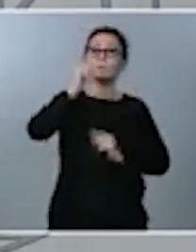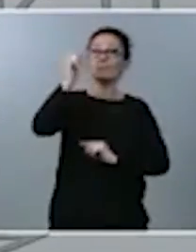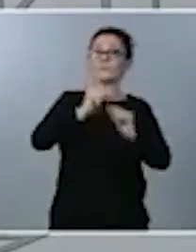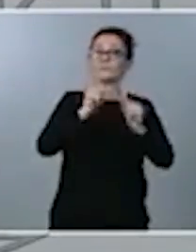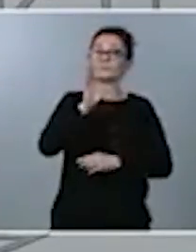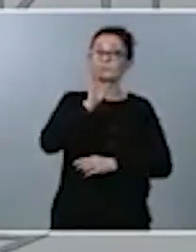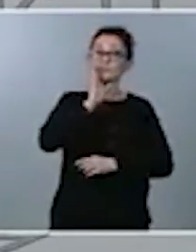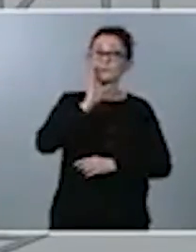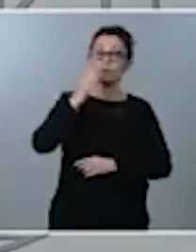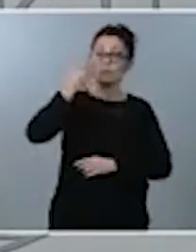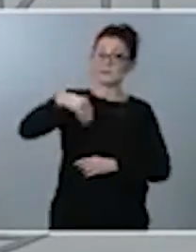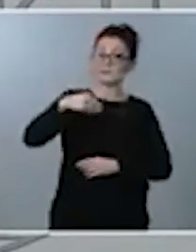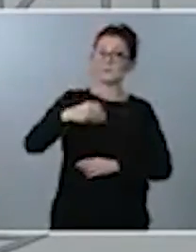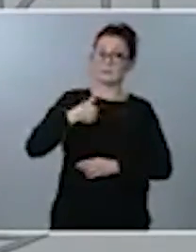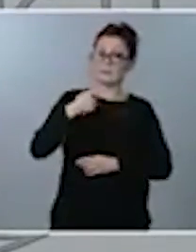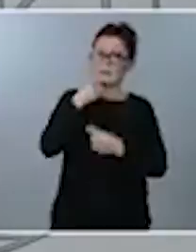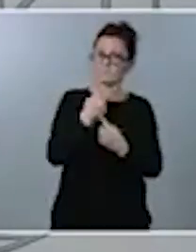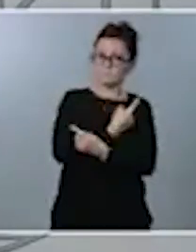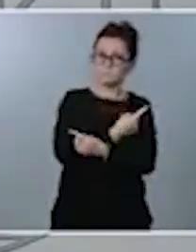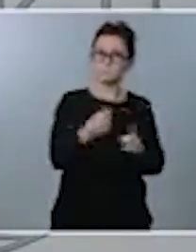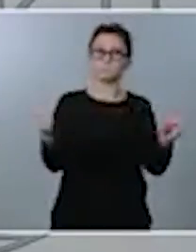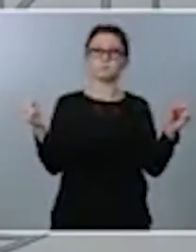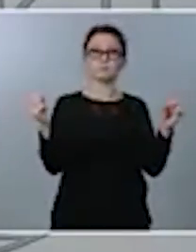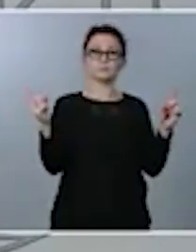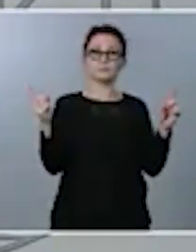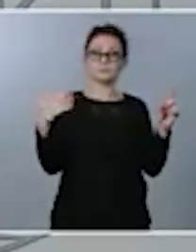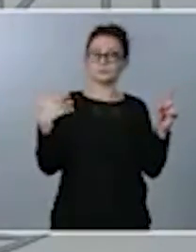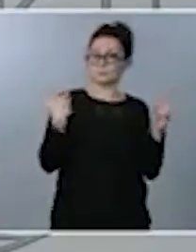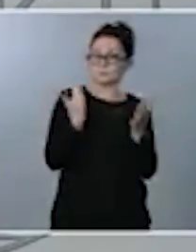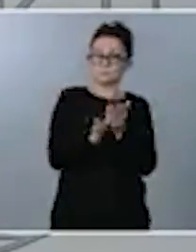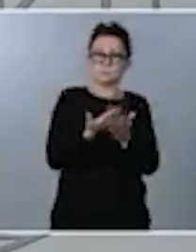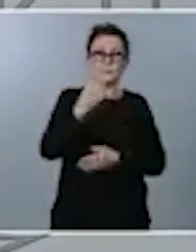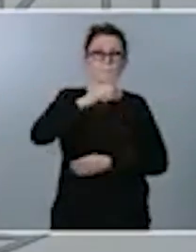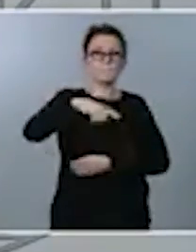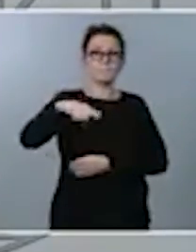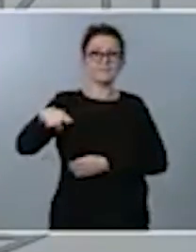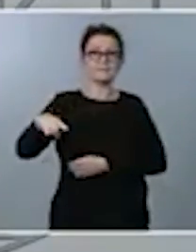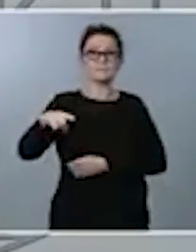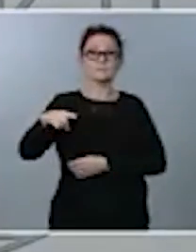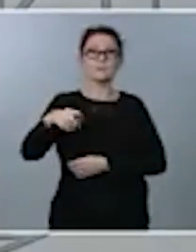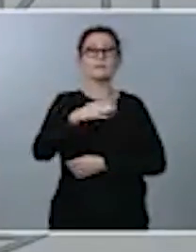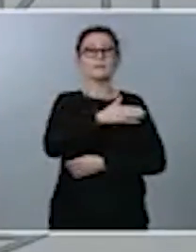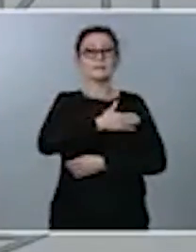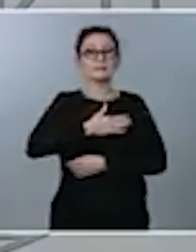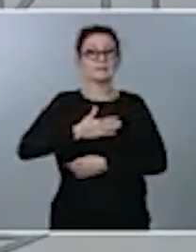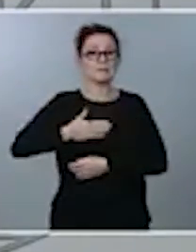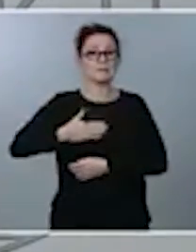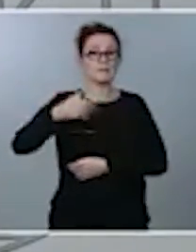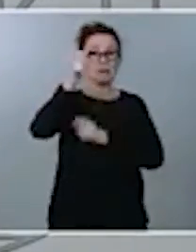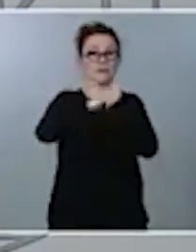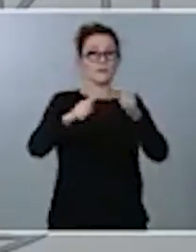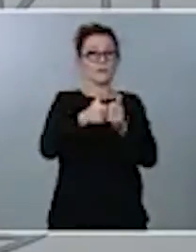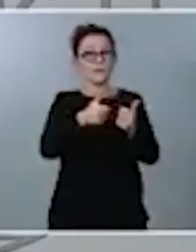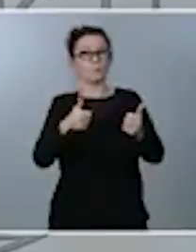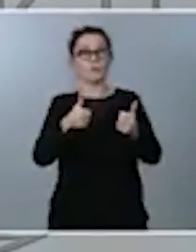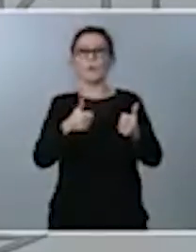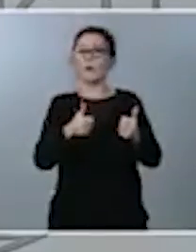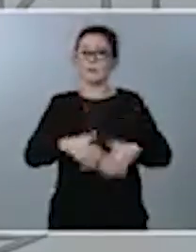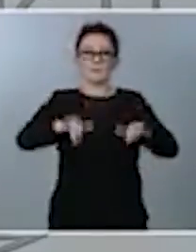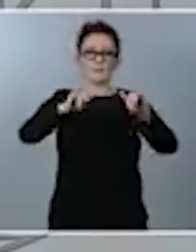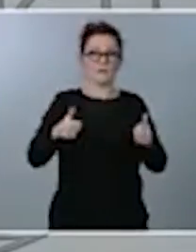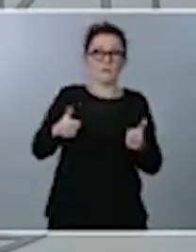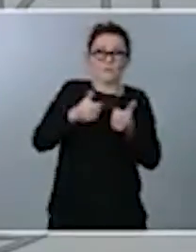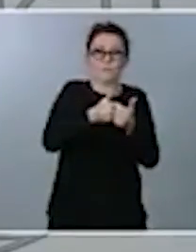trasladando a lo largo de estos últimos meses, pretenden que nadie se quede atrás. Por eso, el eje de la justicia